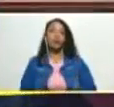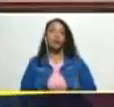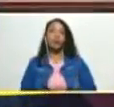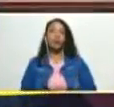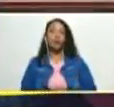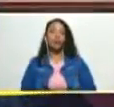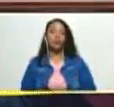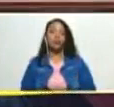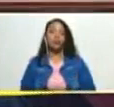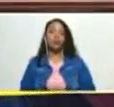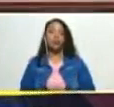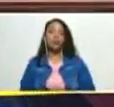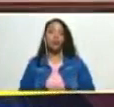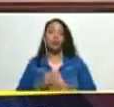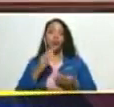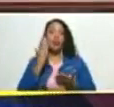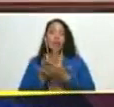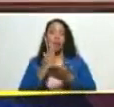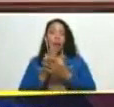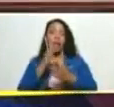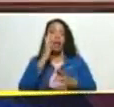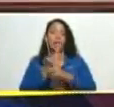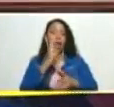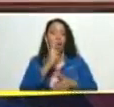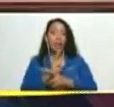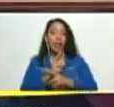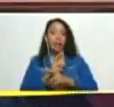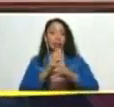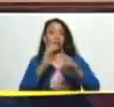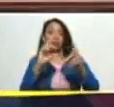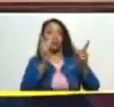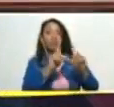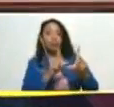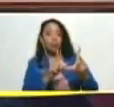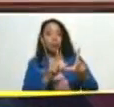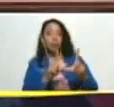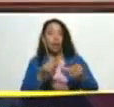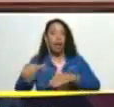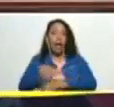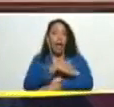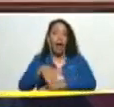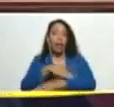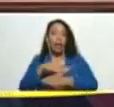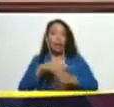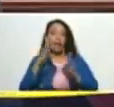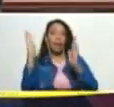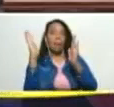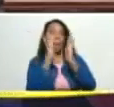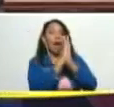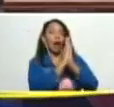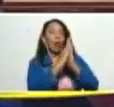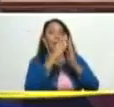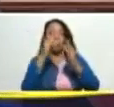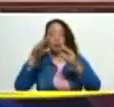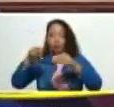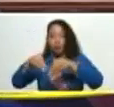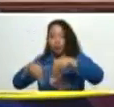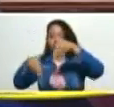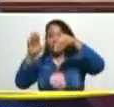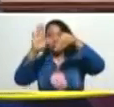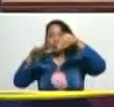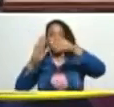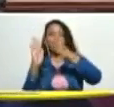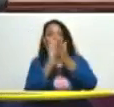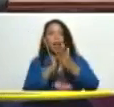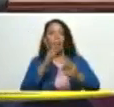medios redes calles y paredes medios redes